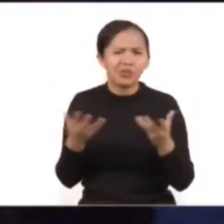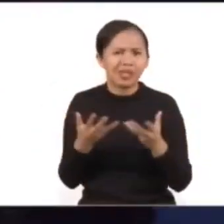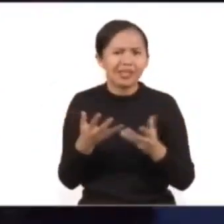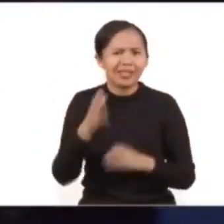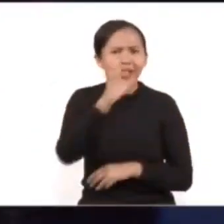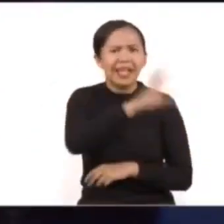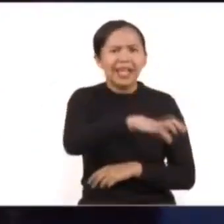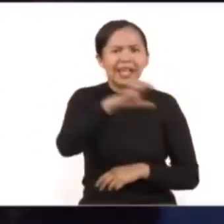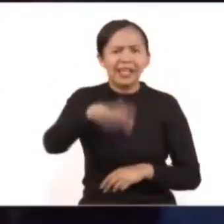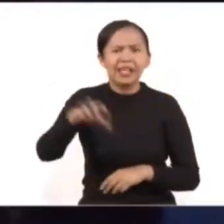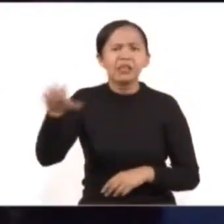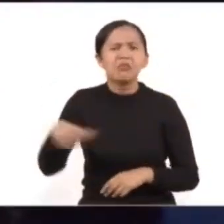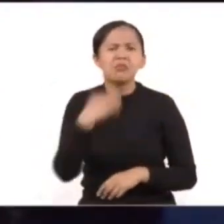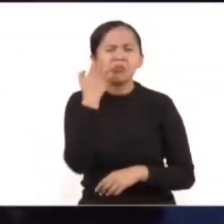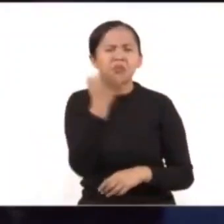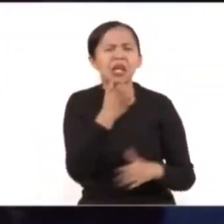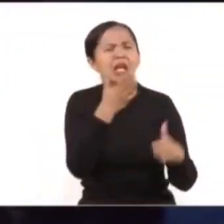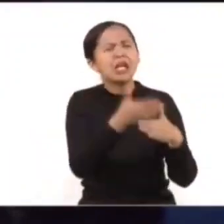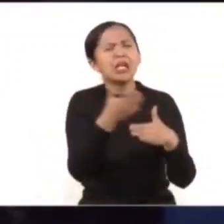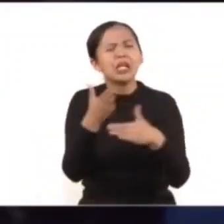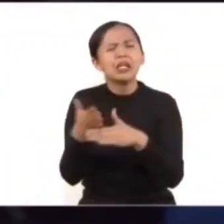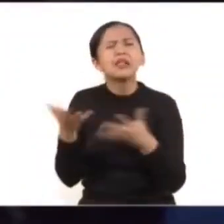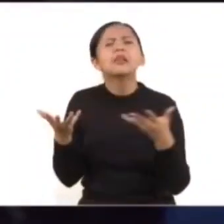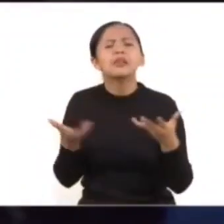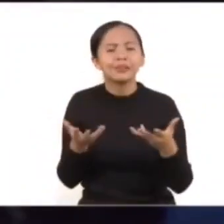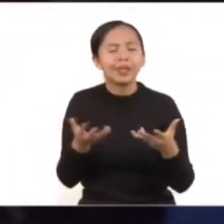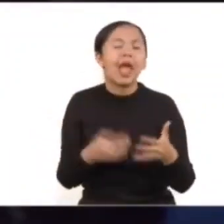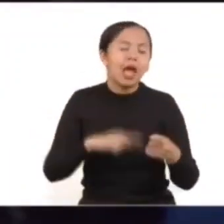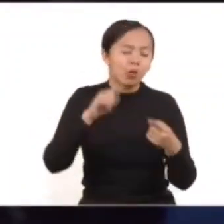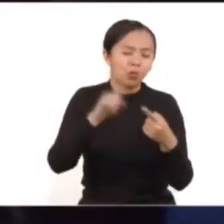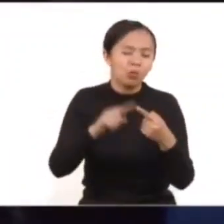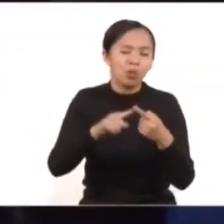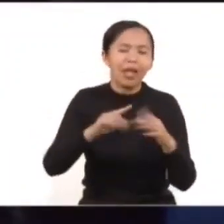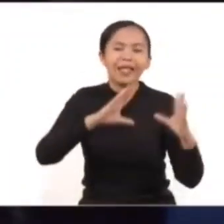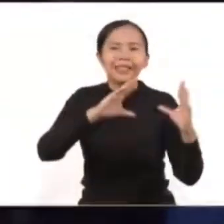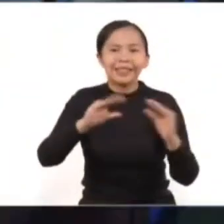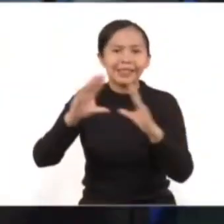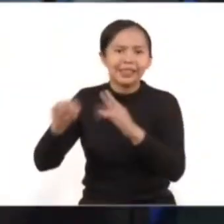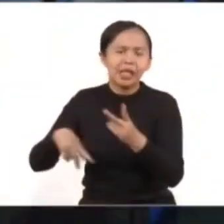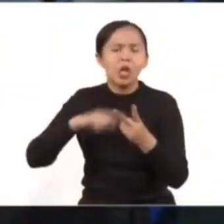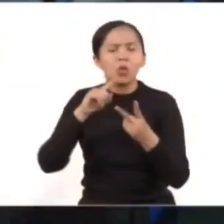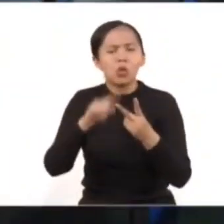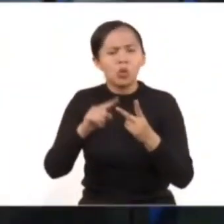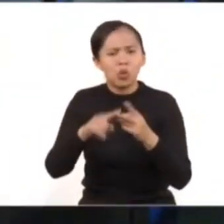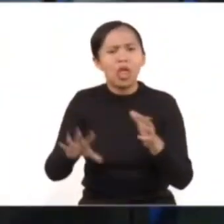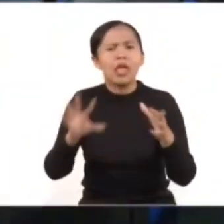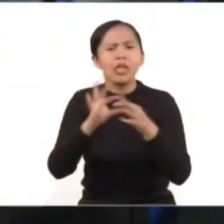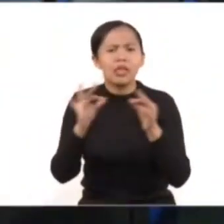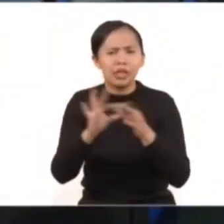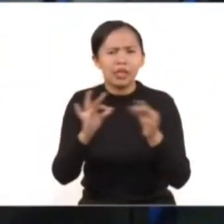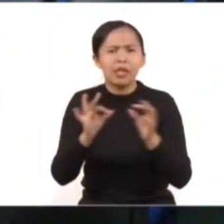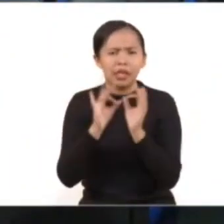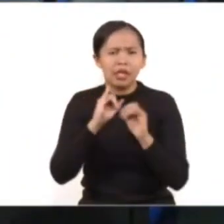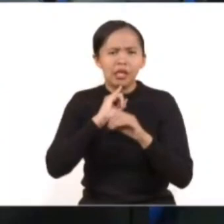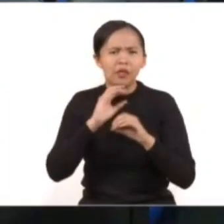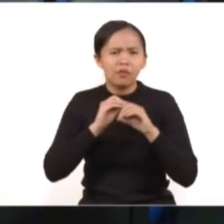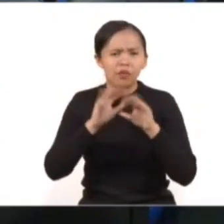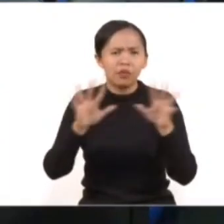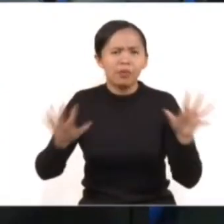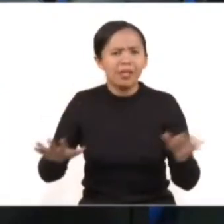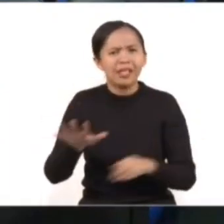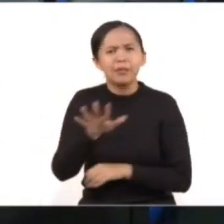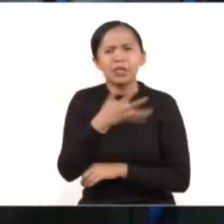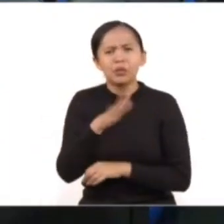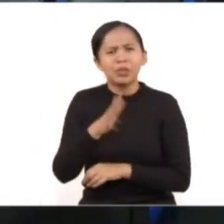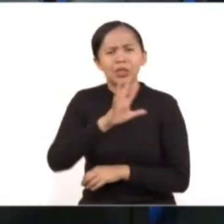en los espacios educativos? Bueno, pues van charlas, talleres, jornadas informativas. Tenemos alrededor de 500